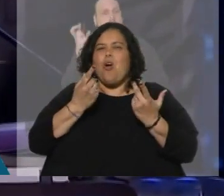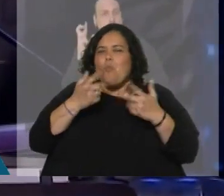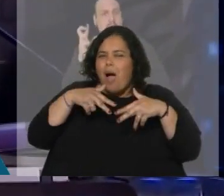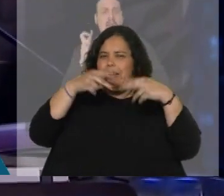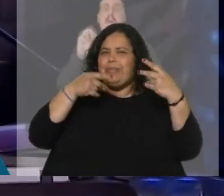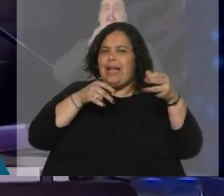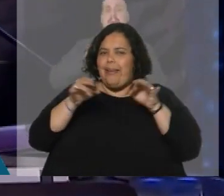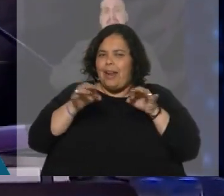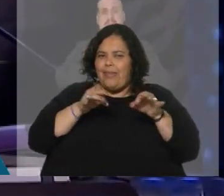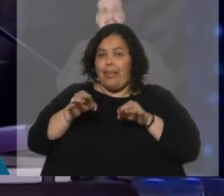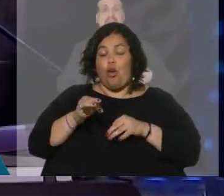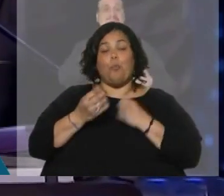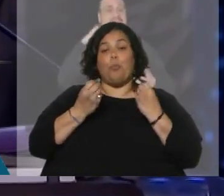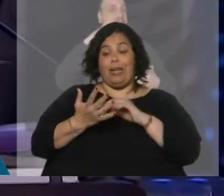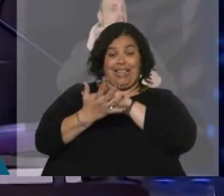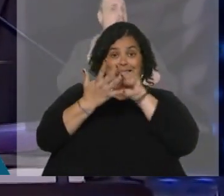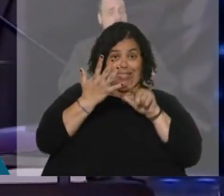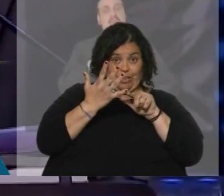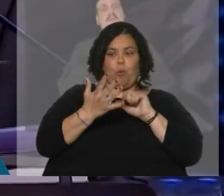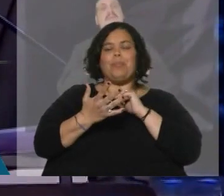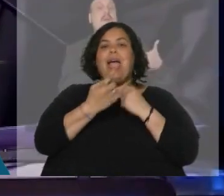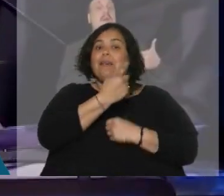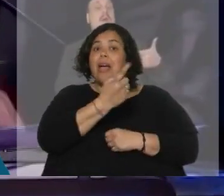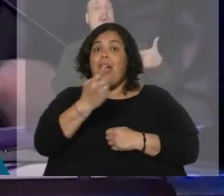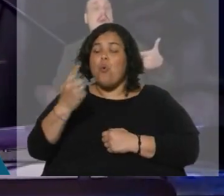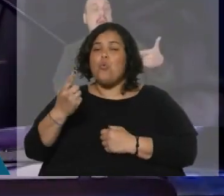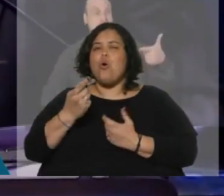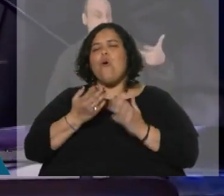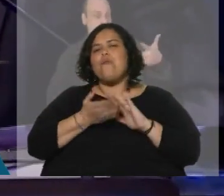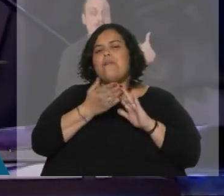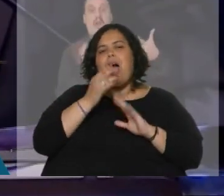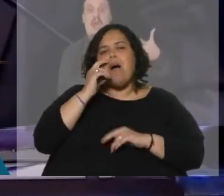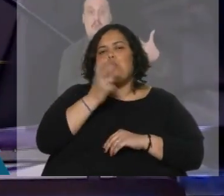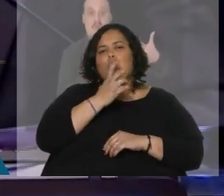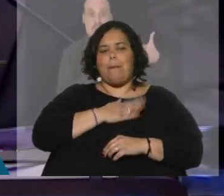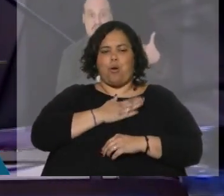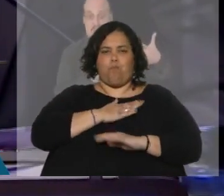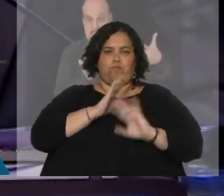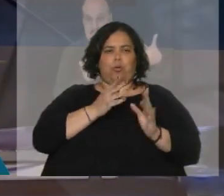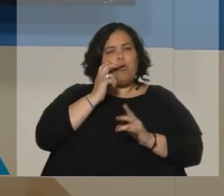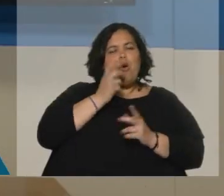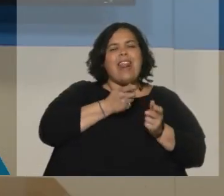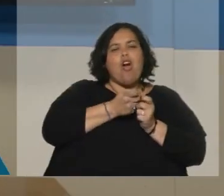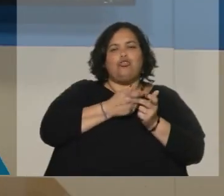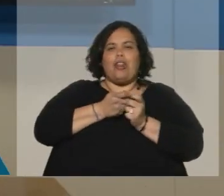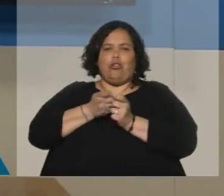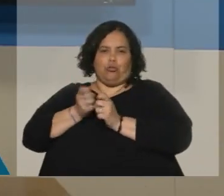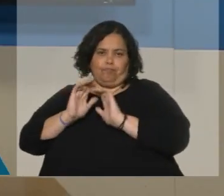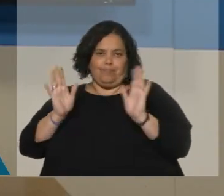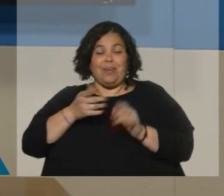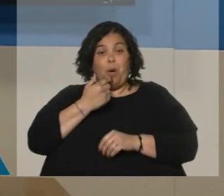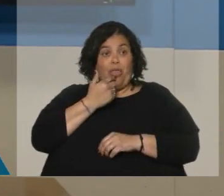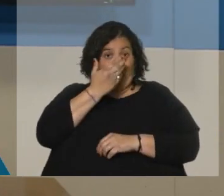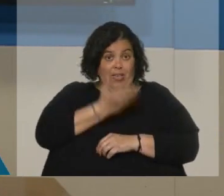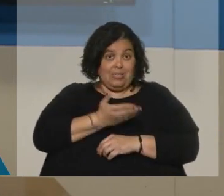uno iba a hacer su negocio. Cada uno iba a buscar algo. Por eso, esa expresión que vos usás, Gaby, la deslucido,